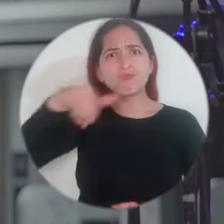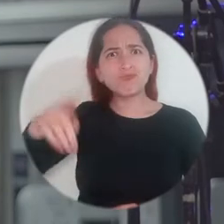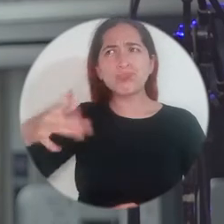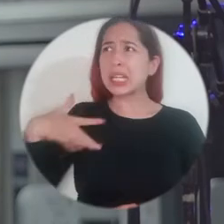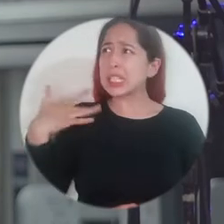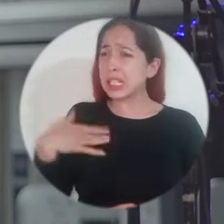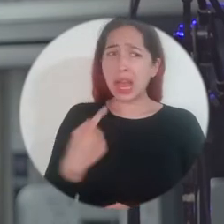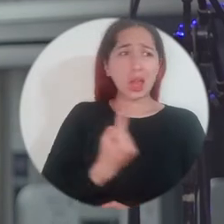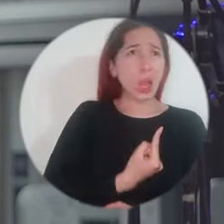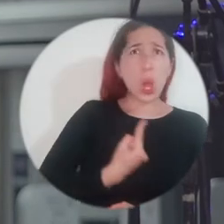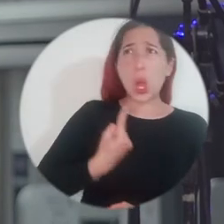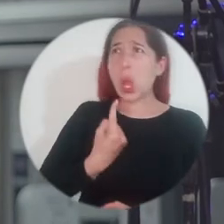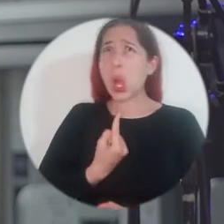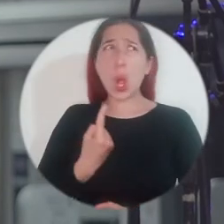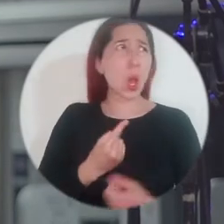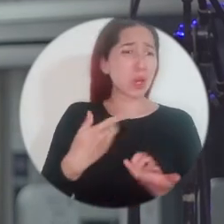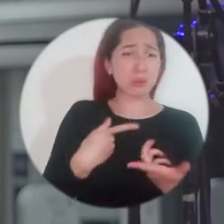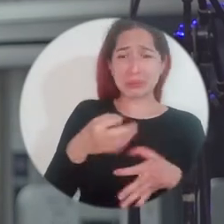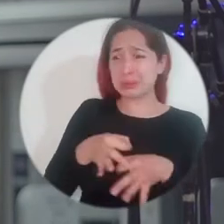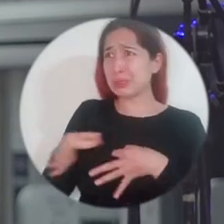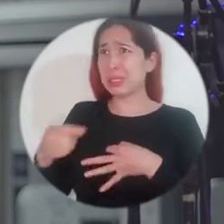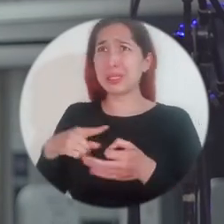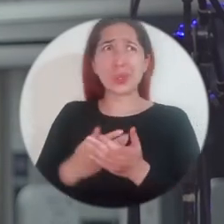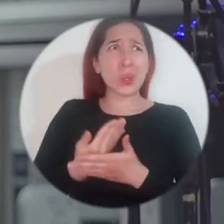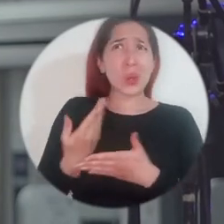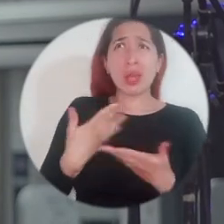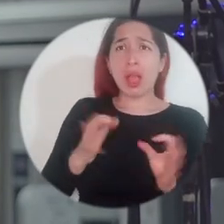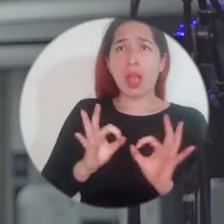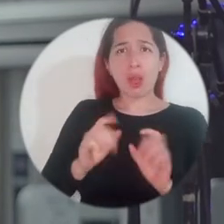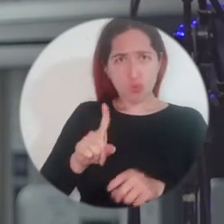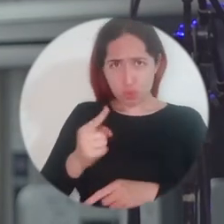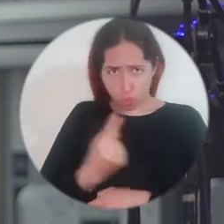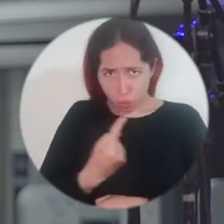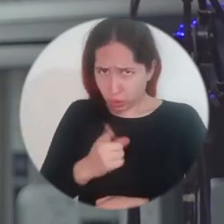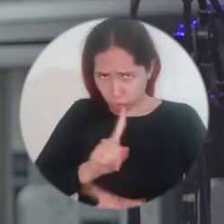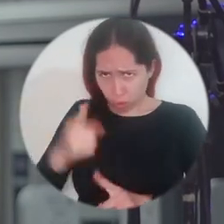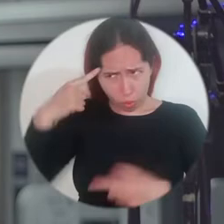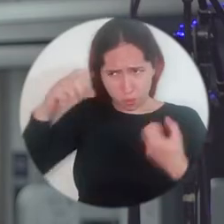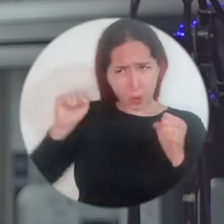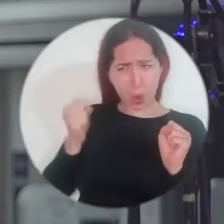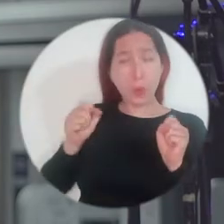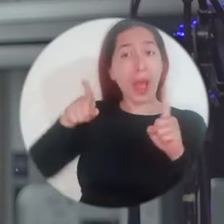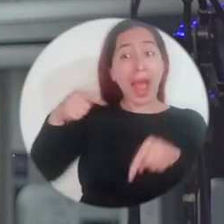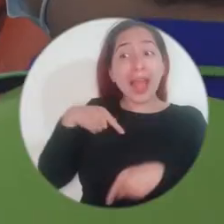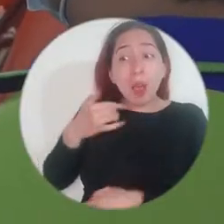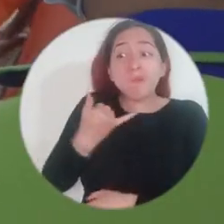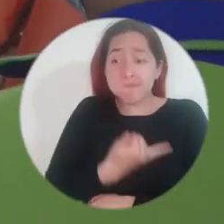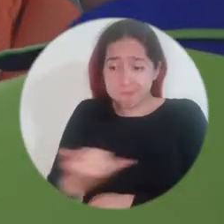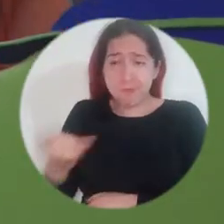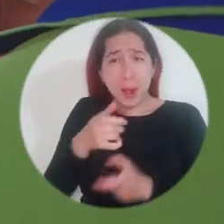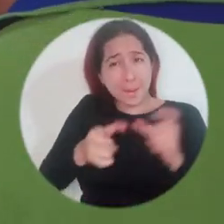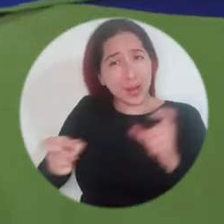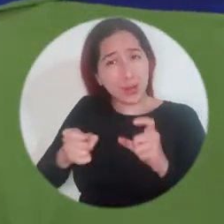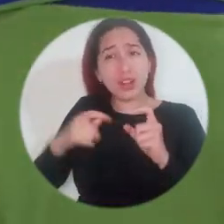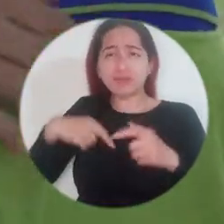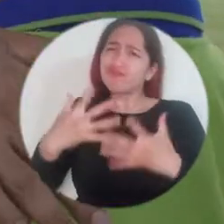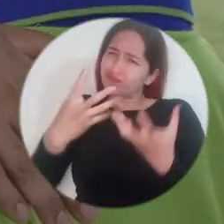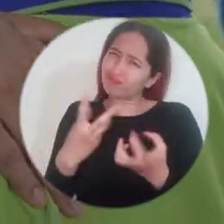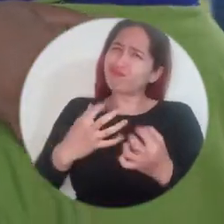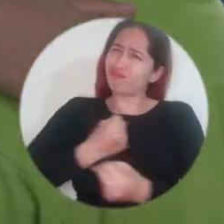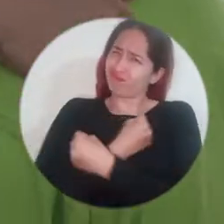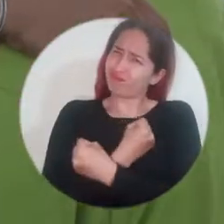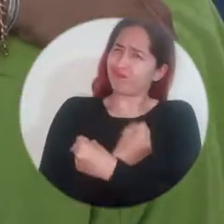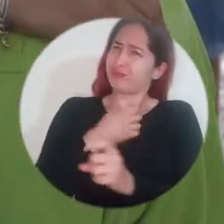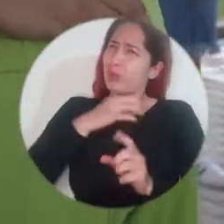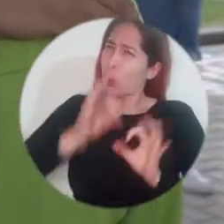No se preocupen si se sienten solos porque no están en su municipio, porque están aquí y nunca estarán solos. Aquí siempre van a tener gente que los quiera, que los cuide.